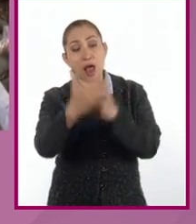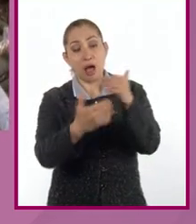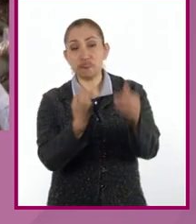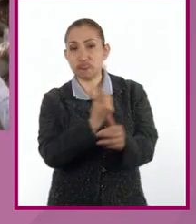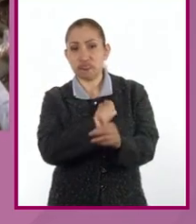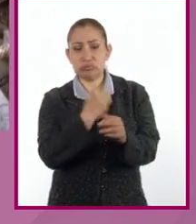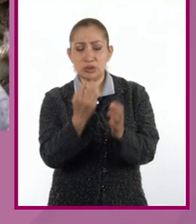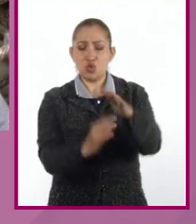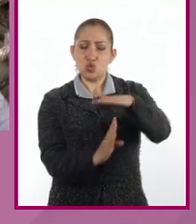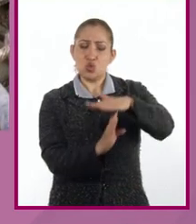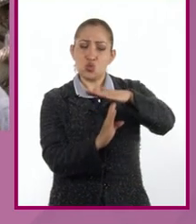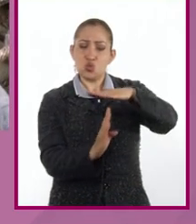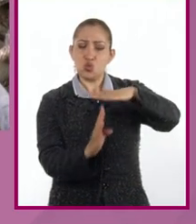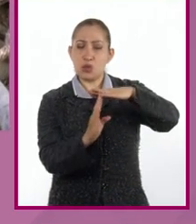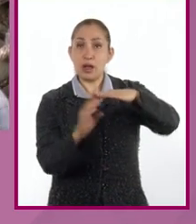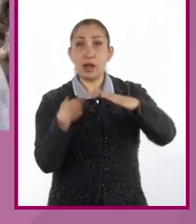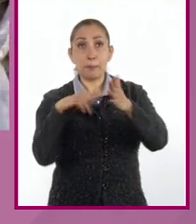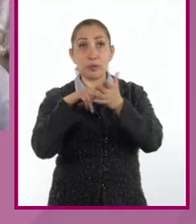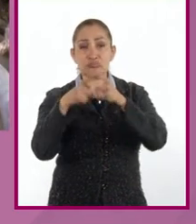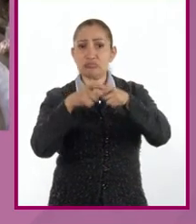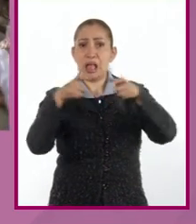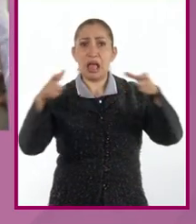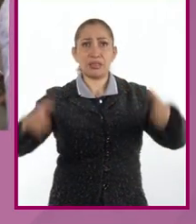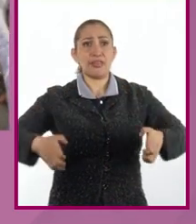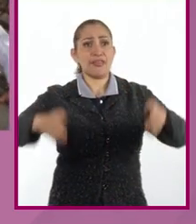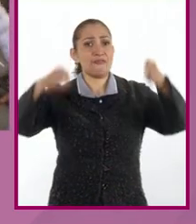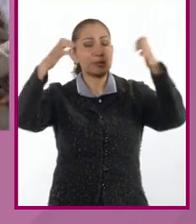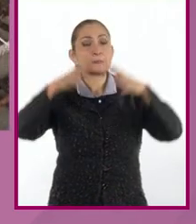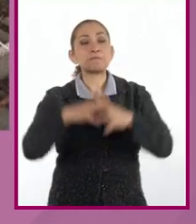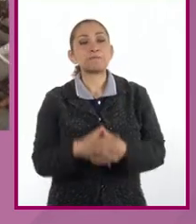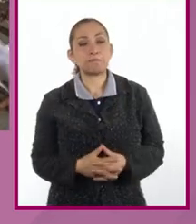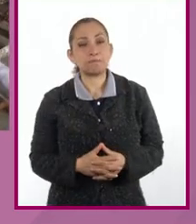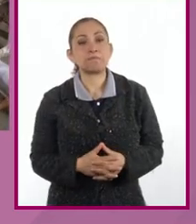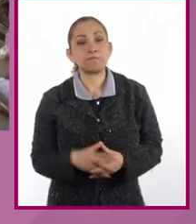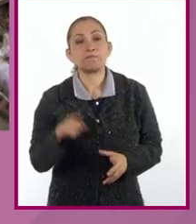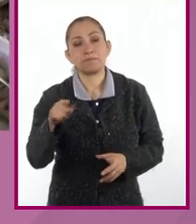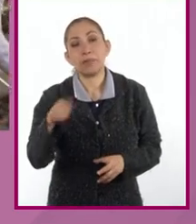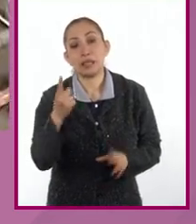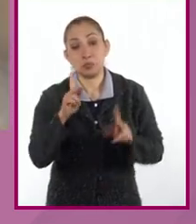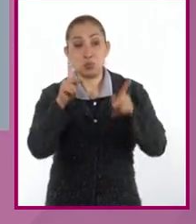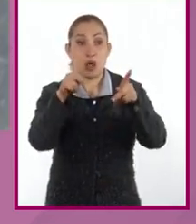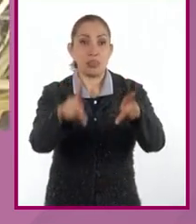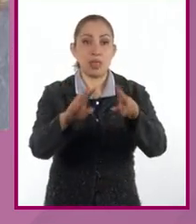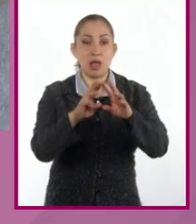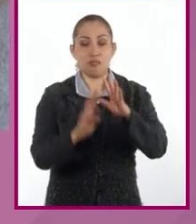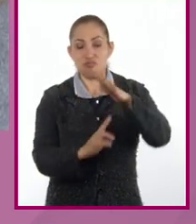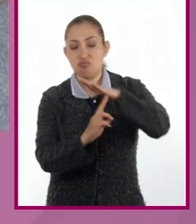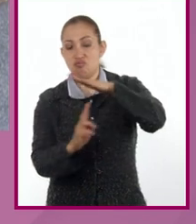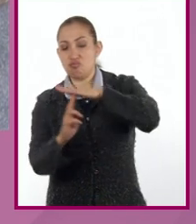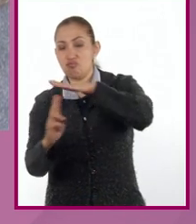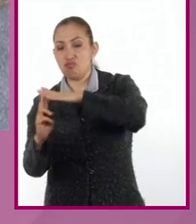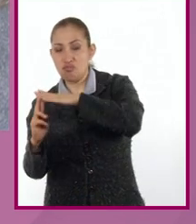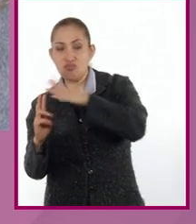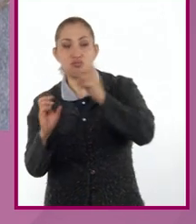resistencias en estos proyectos grandísimos de los que hablamos, que son puentes, traves para